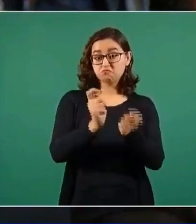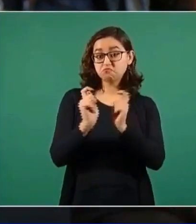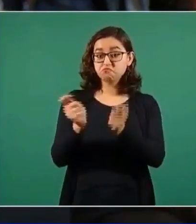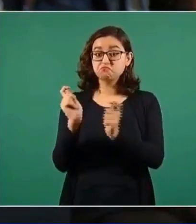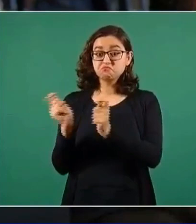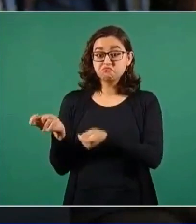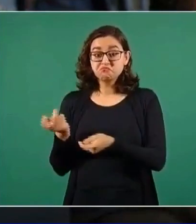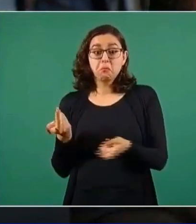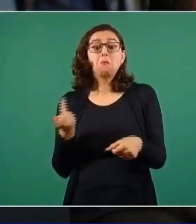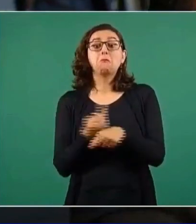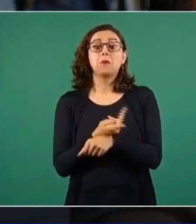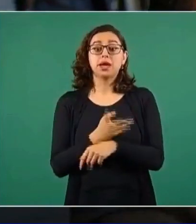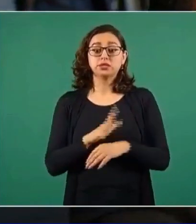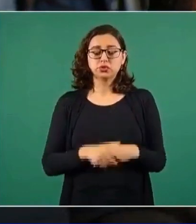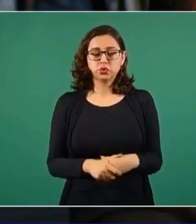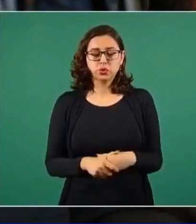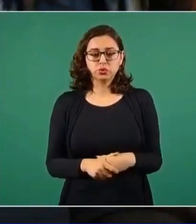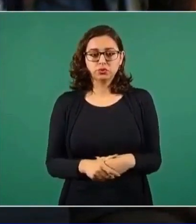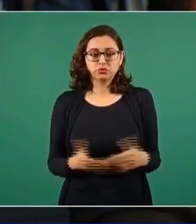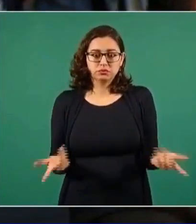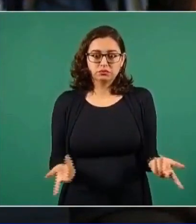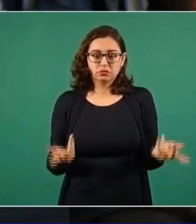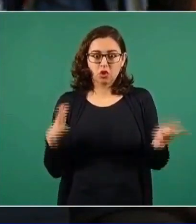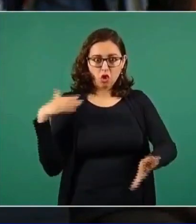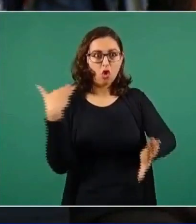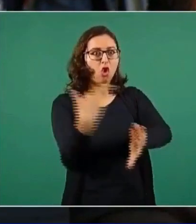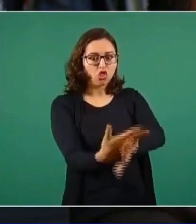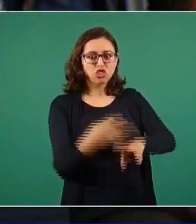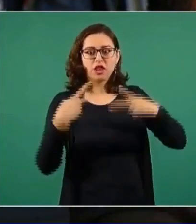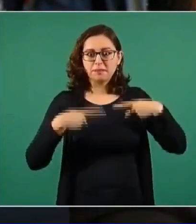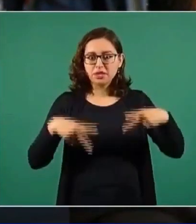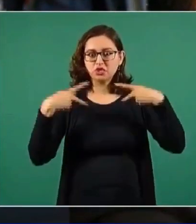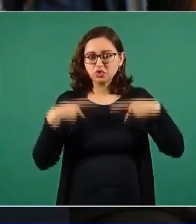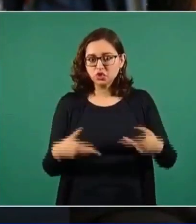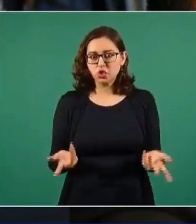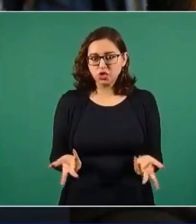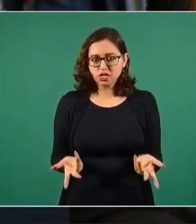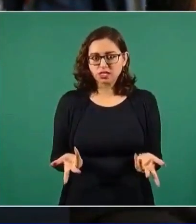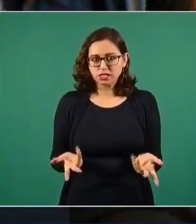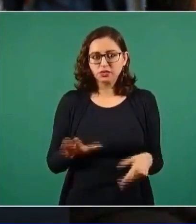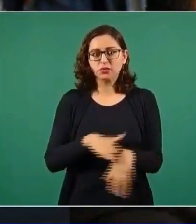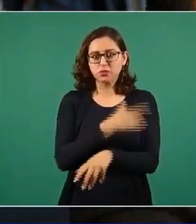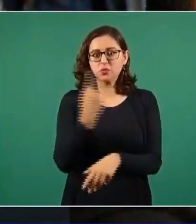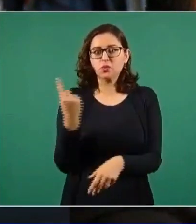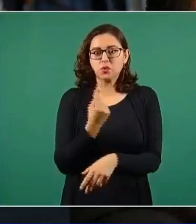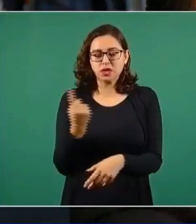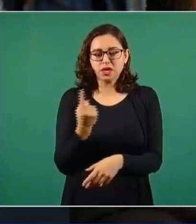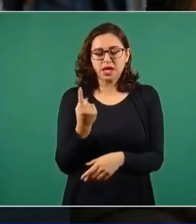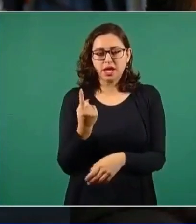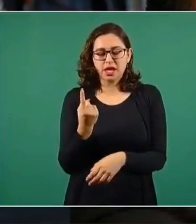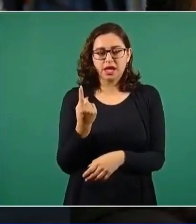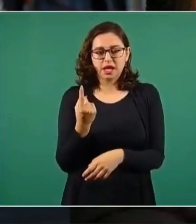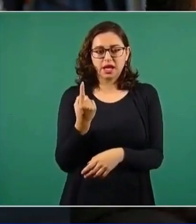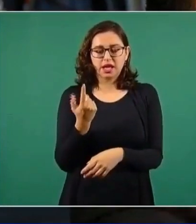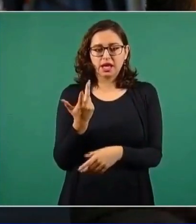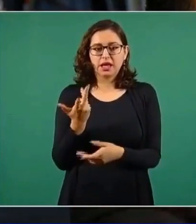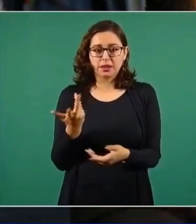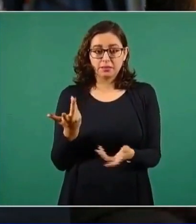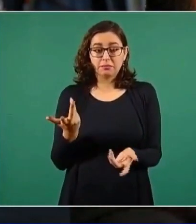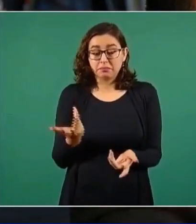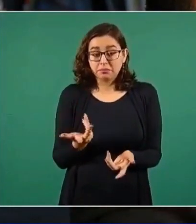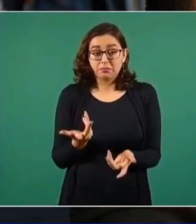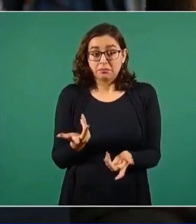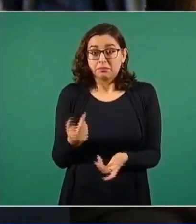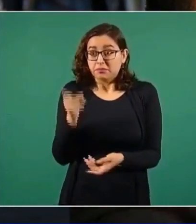resulta que el que pierde es el ciudadano, porque estas personas no salen a, como lo dice bien, es